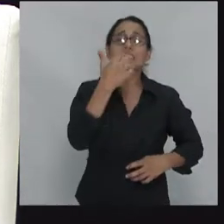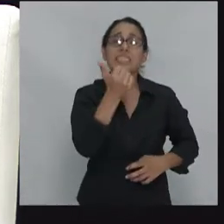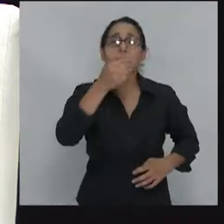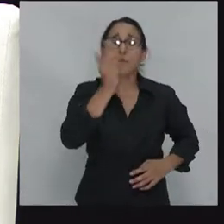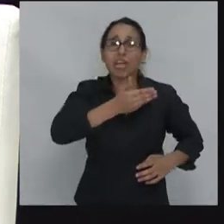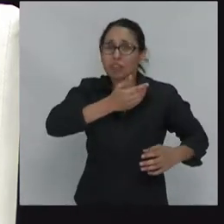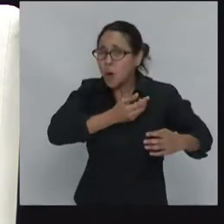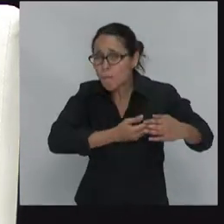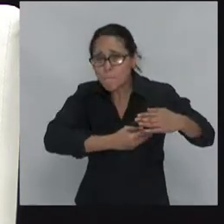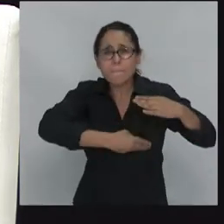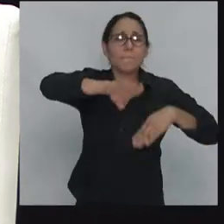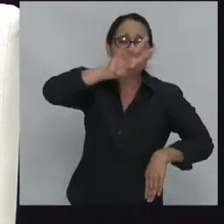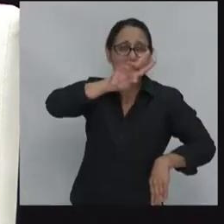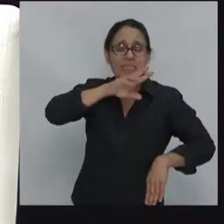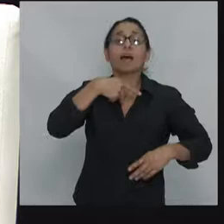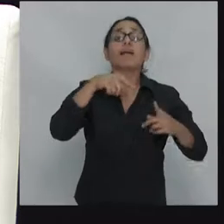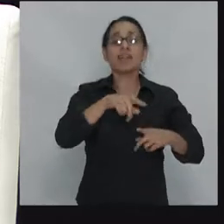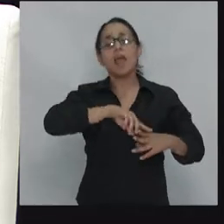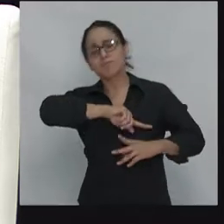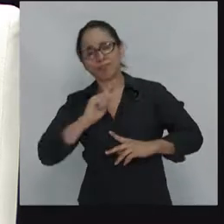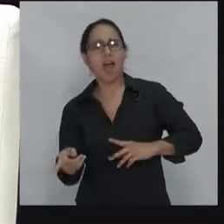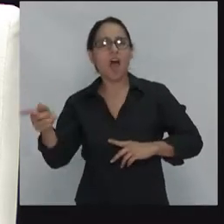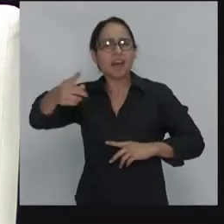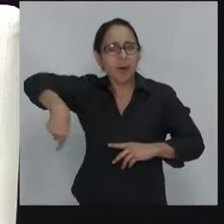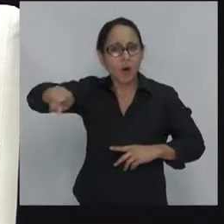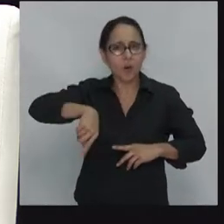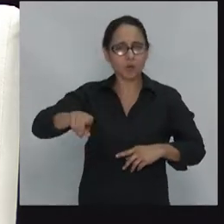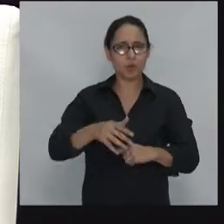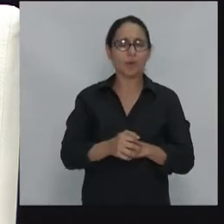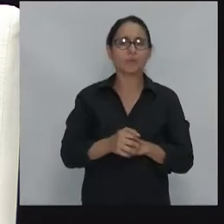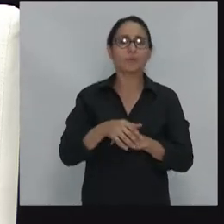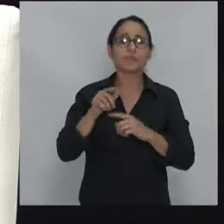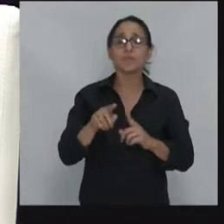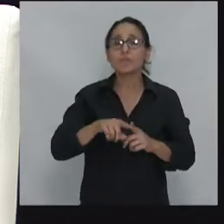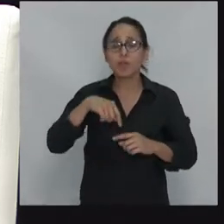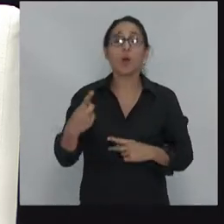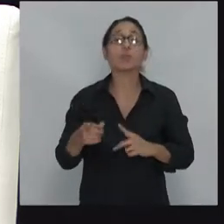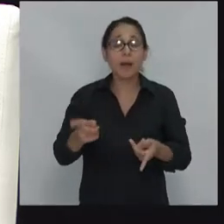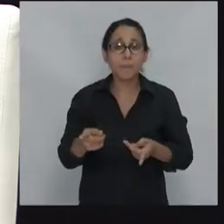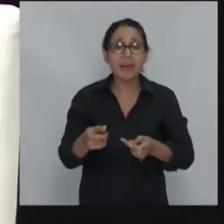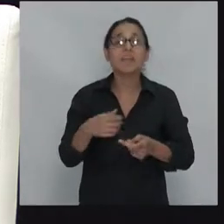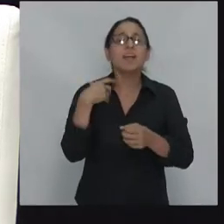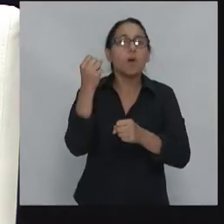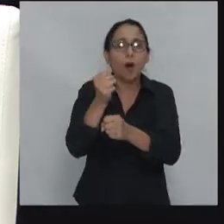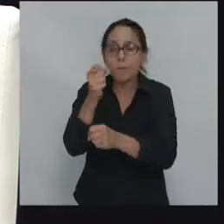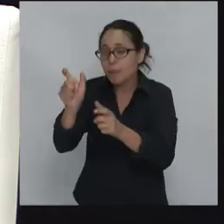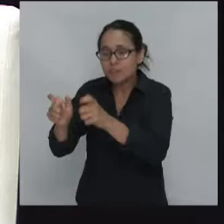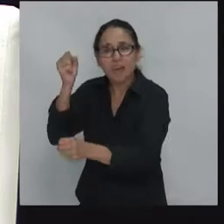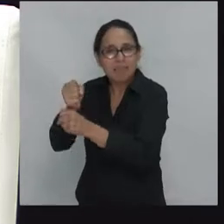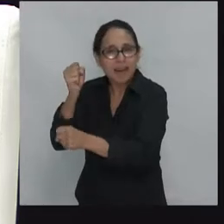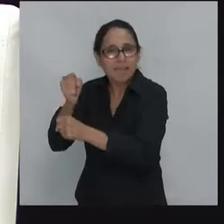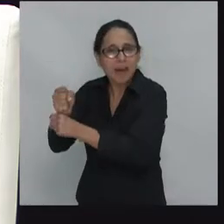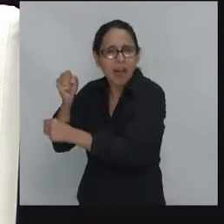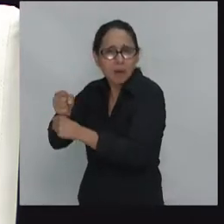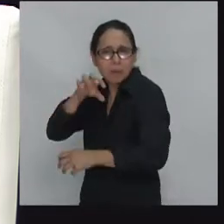los CEOs ganan ganan más de 361 veces en promedio que los trabajadores, justamente un empresario,